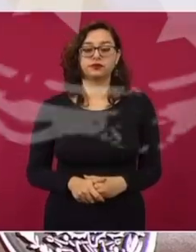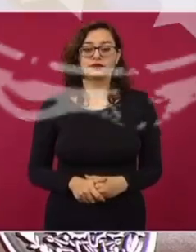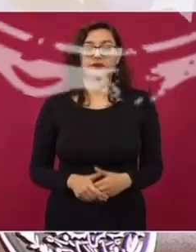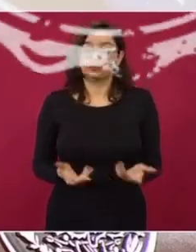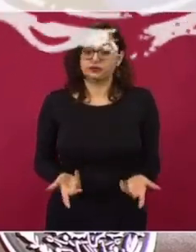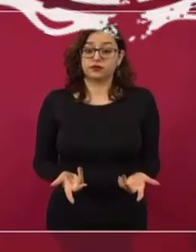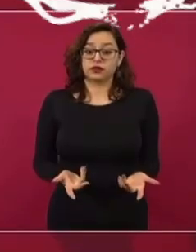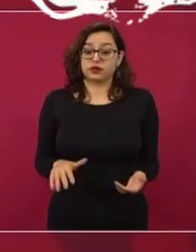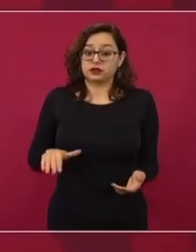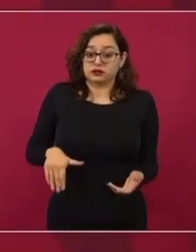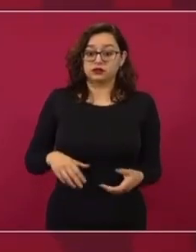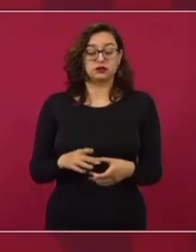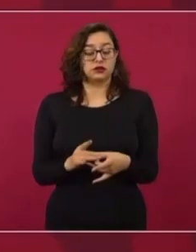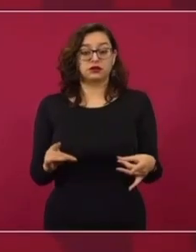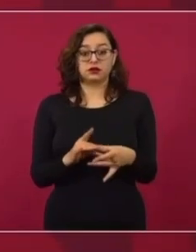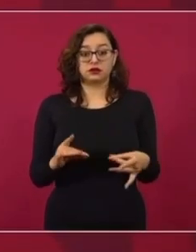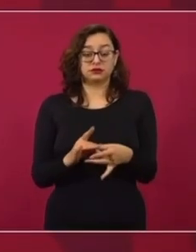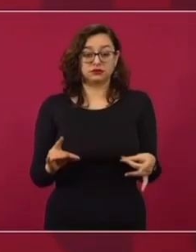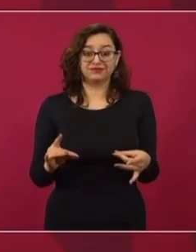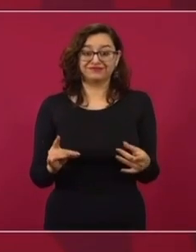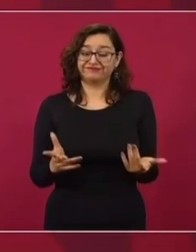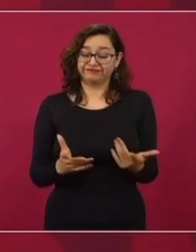Y como lo acabo de decir, son procesos.